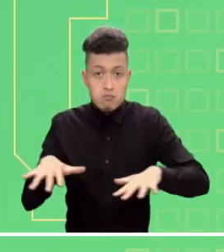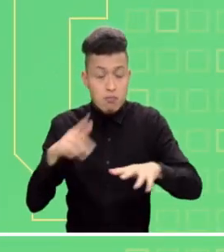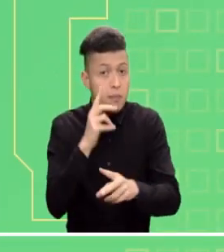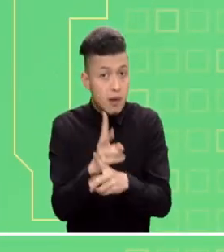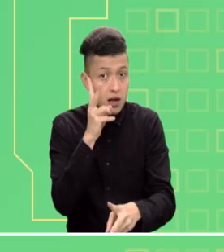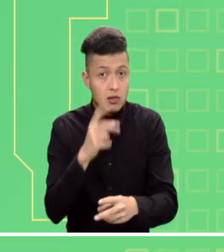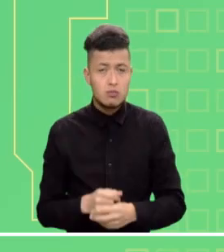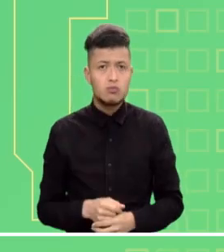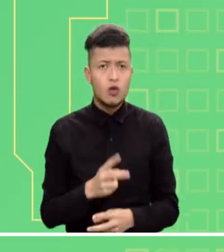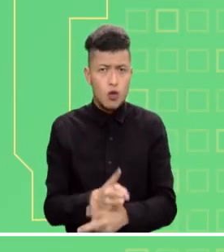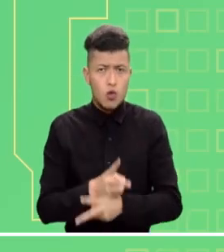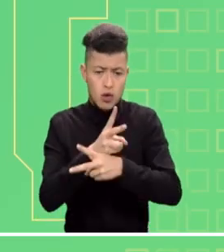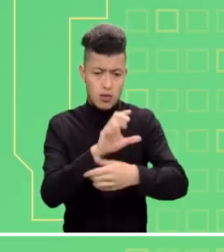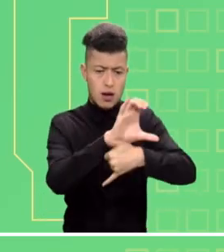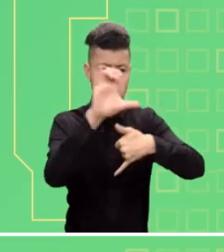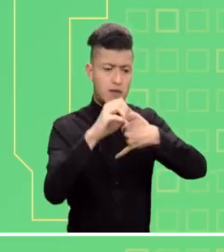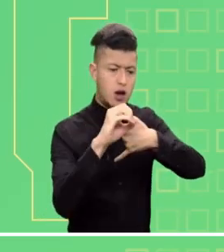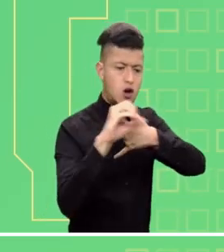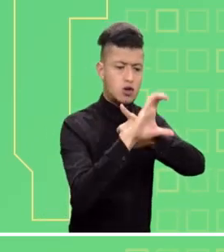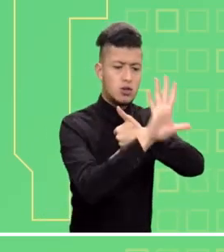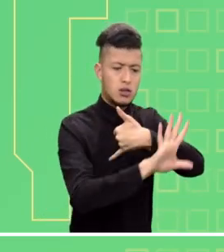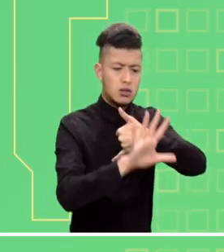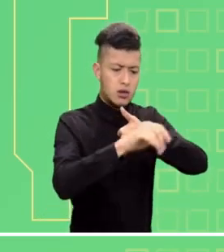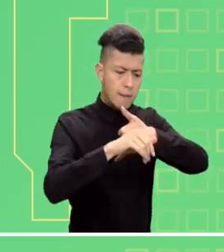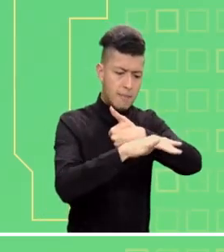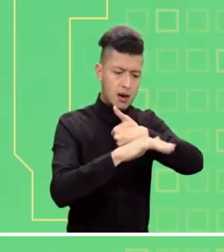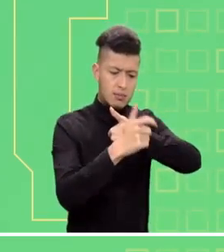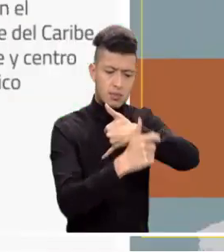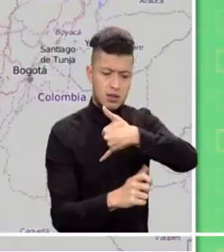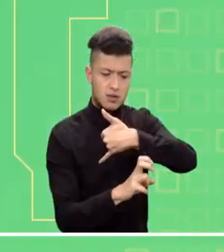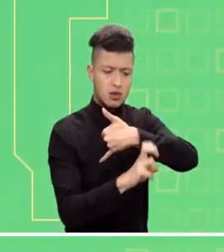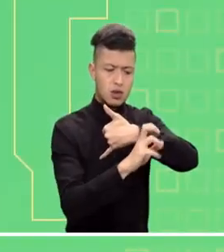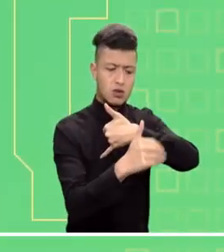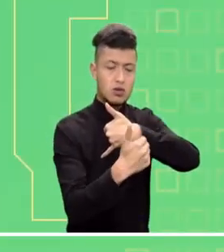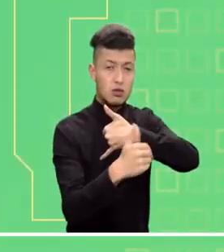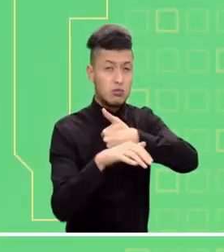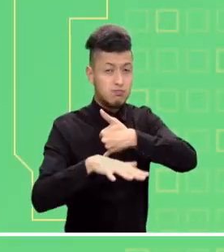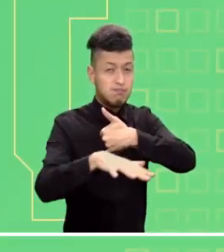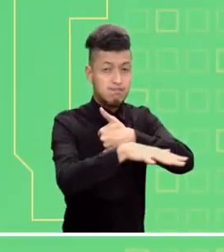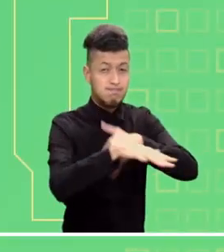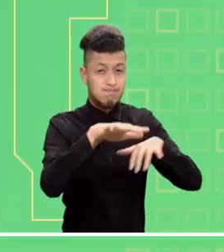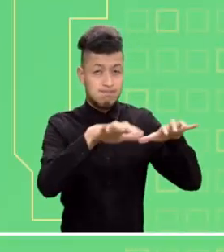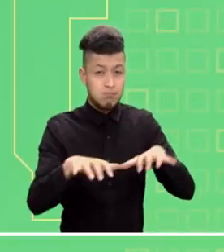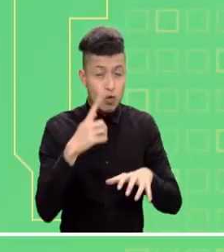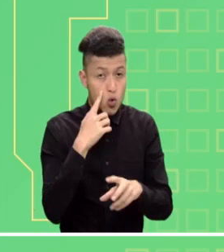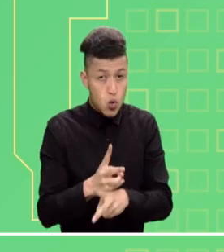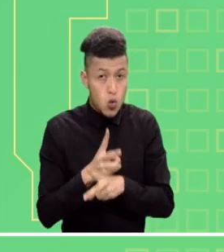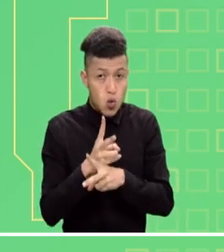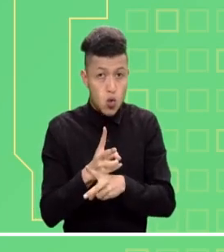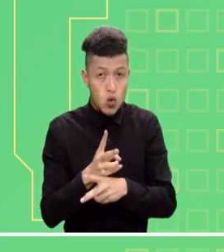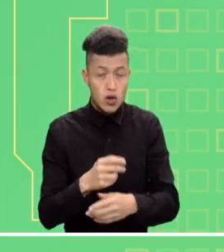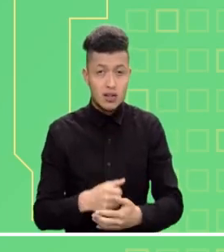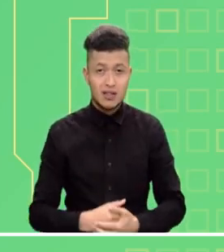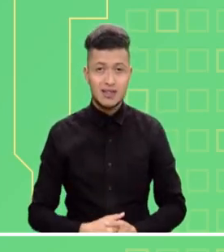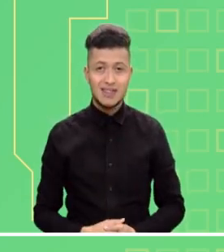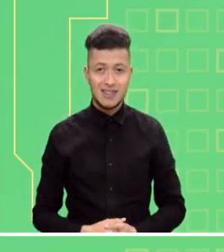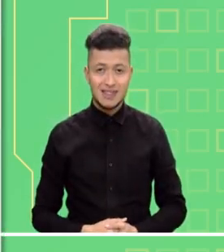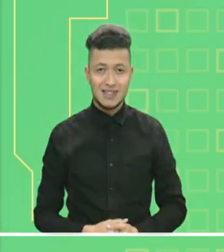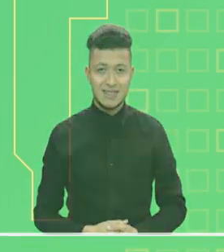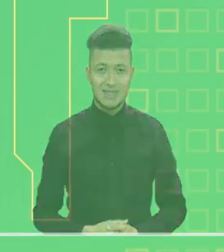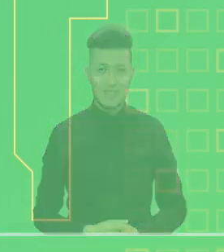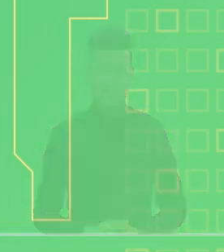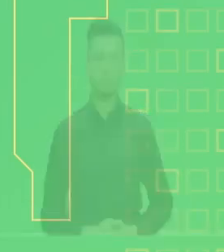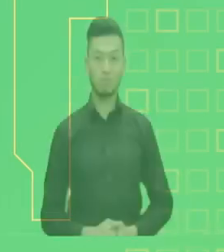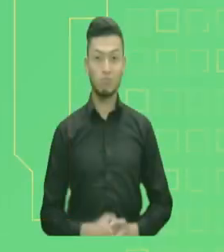y andina, así como en Putumayo, Meta, Cesar y Casanare. Alerta naranja por tiempo lluvioso en el mar Caribe Occidental y en el centro y